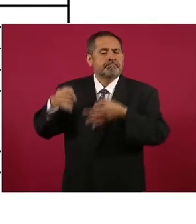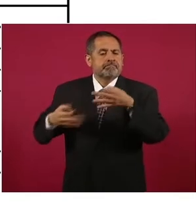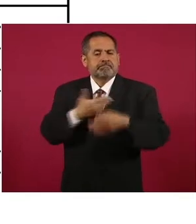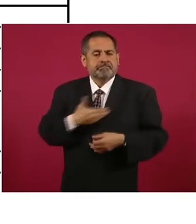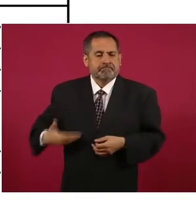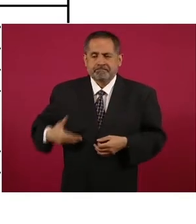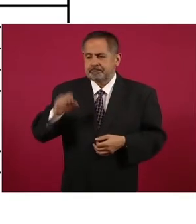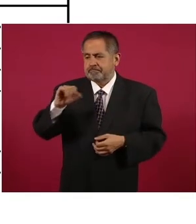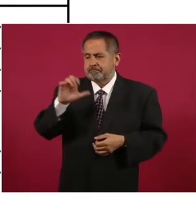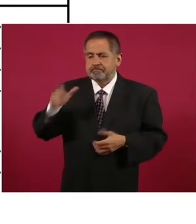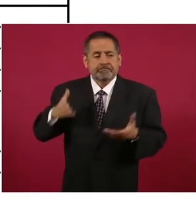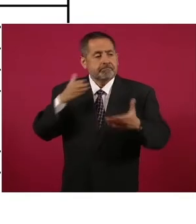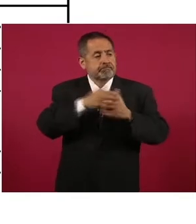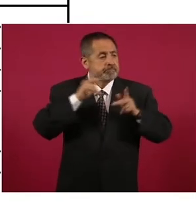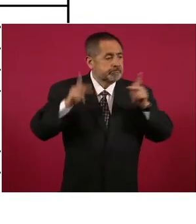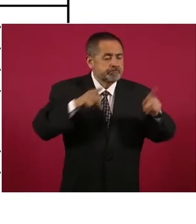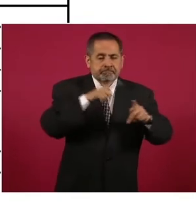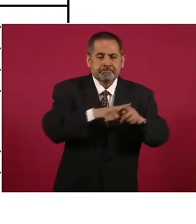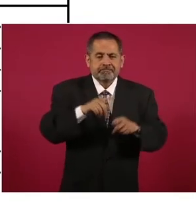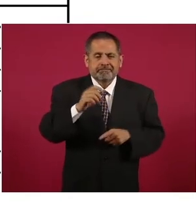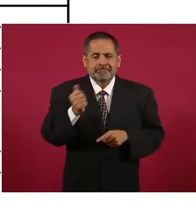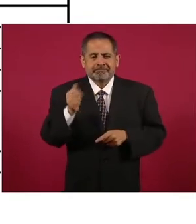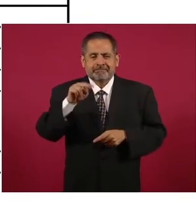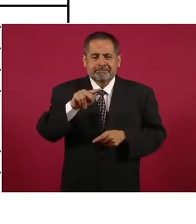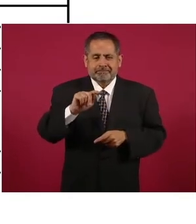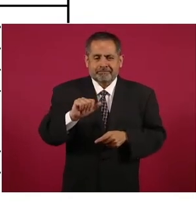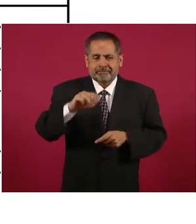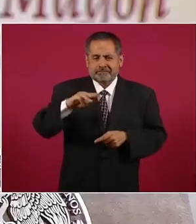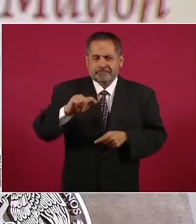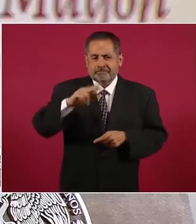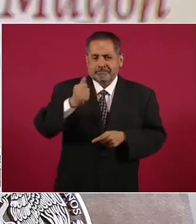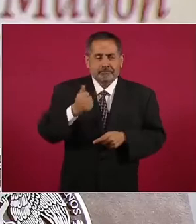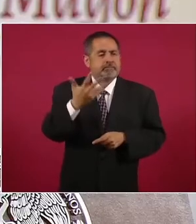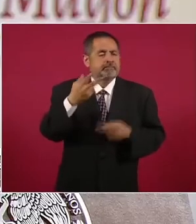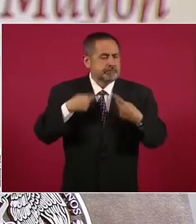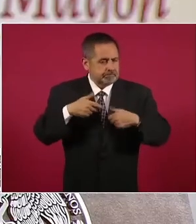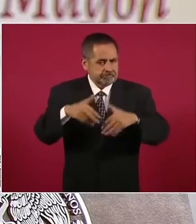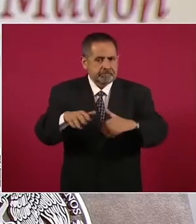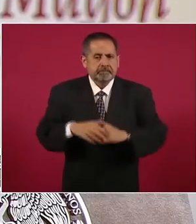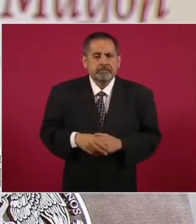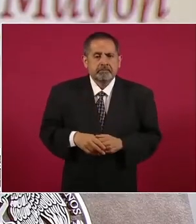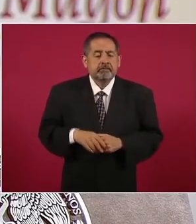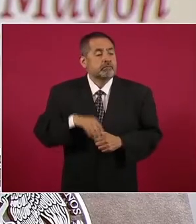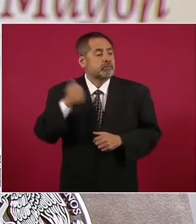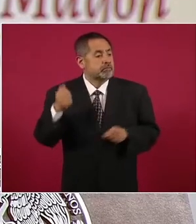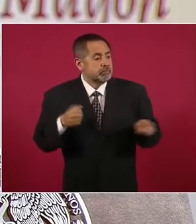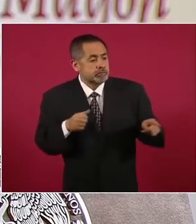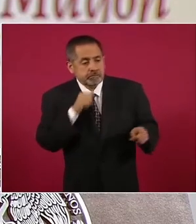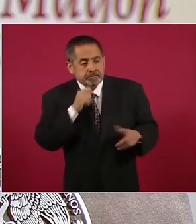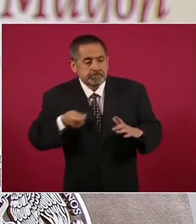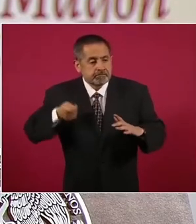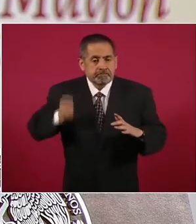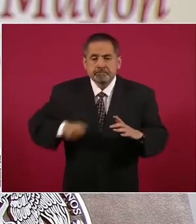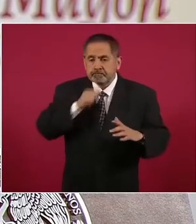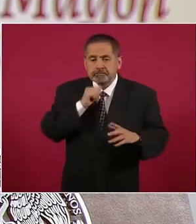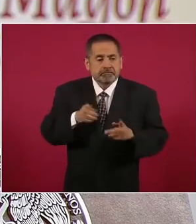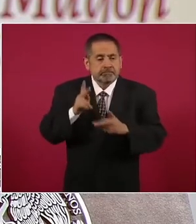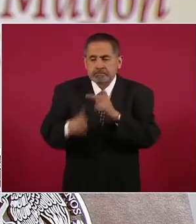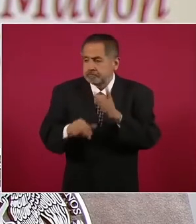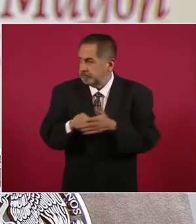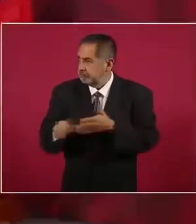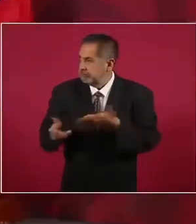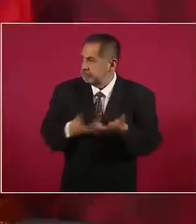Marta Catitla 5 y otras que han sido liberadas por un ejercicio de acción penal, sobreseguimiento